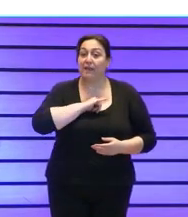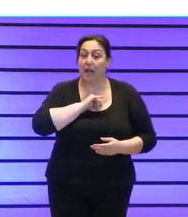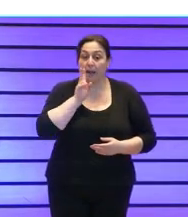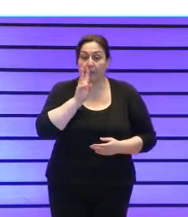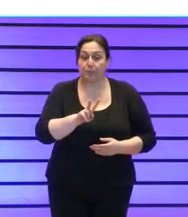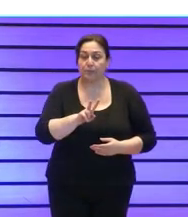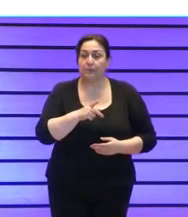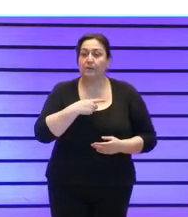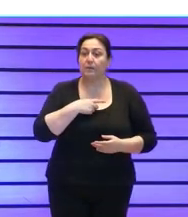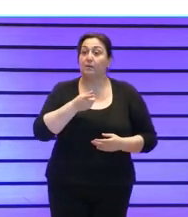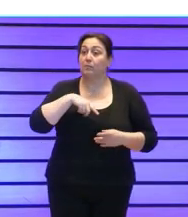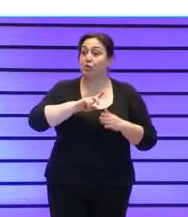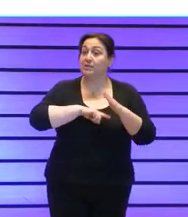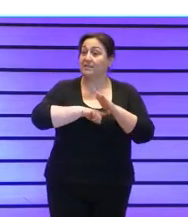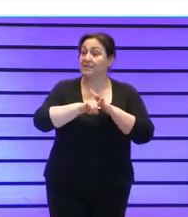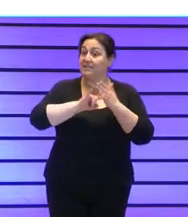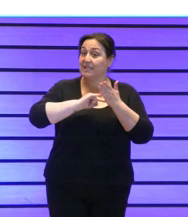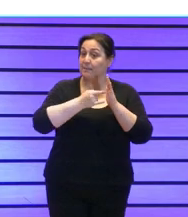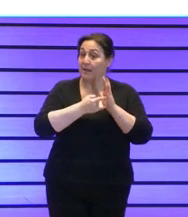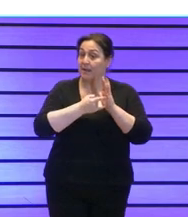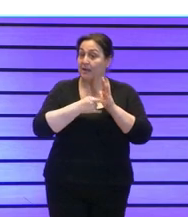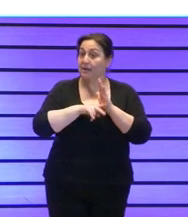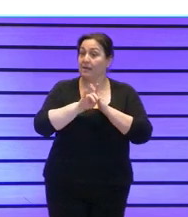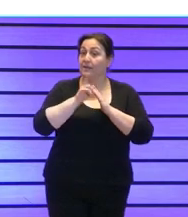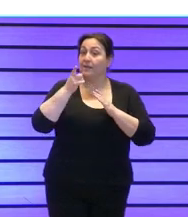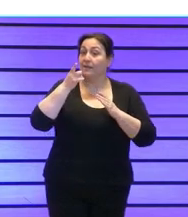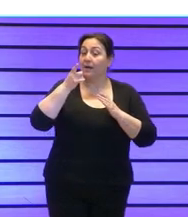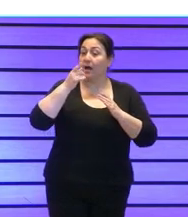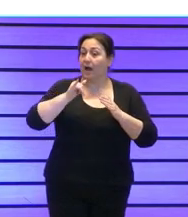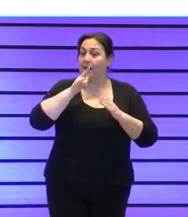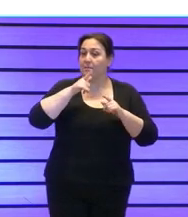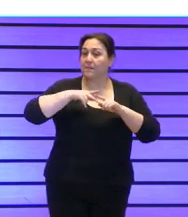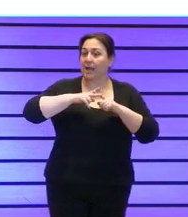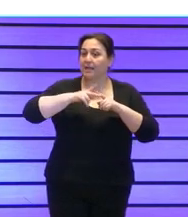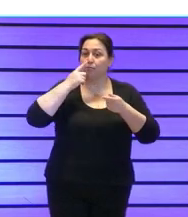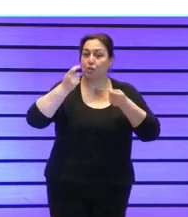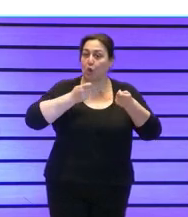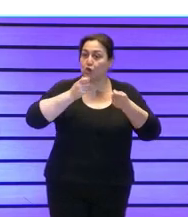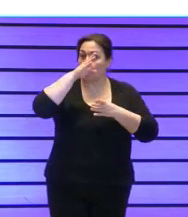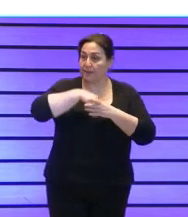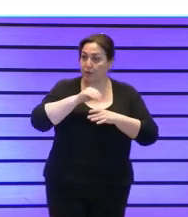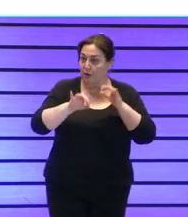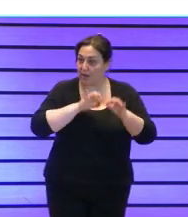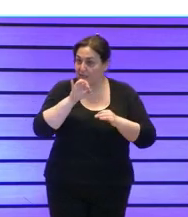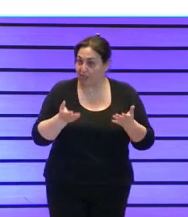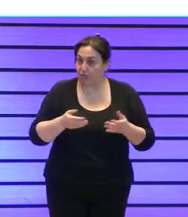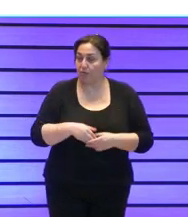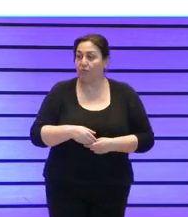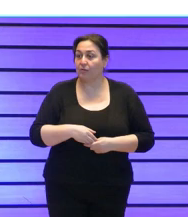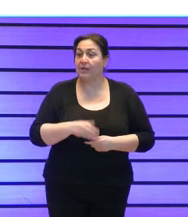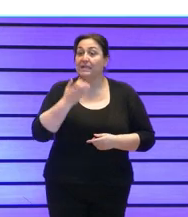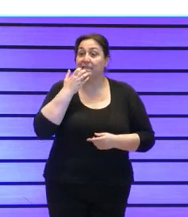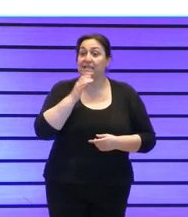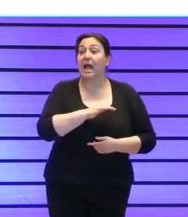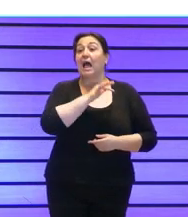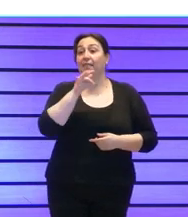pues por tener un sistema de gestión de calidad pues establecía una serie de mecanismos de control dentro de la organización si